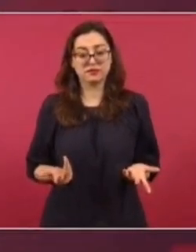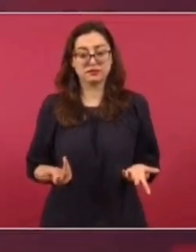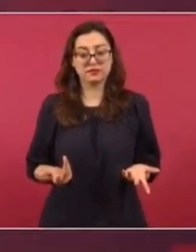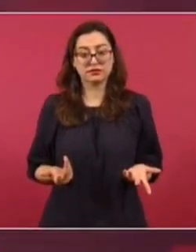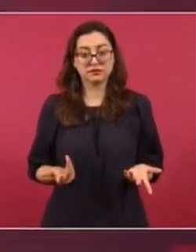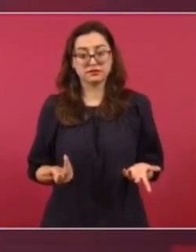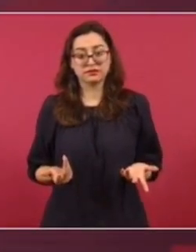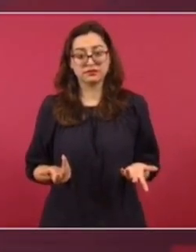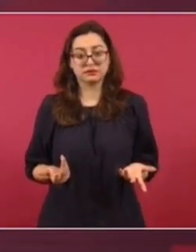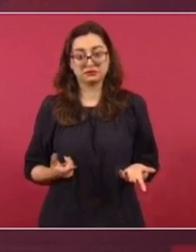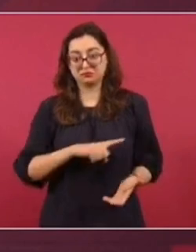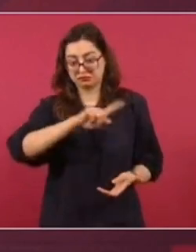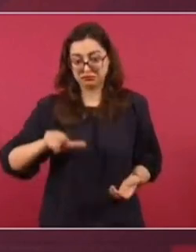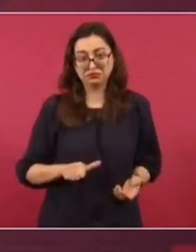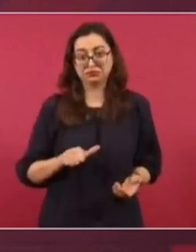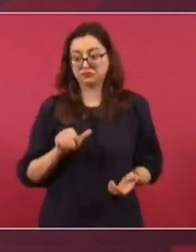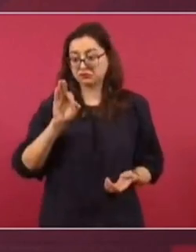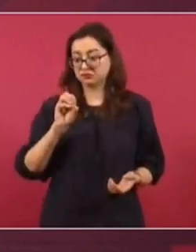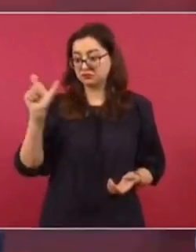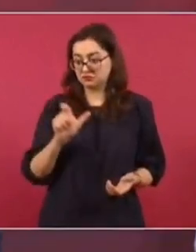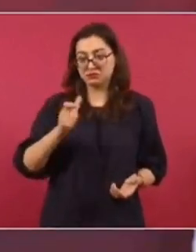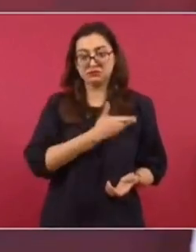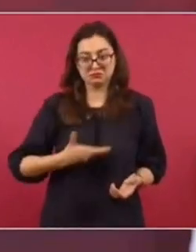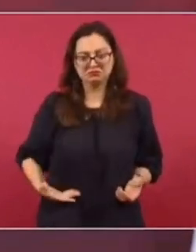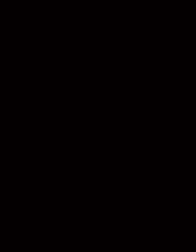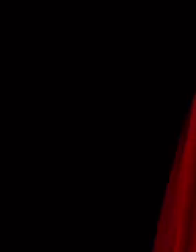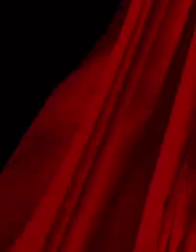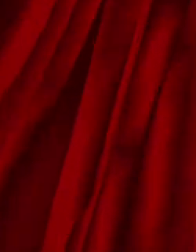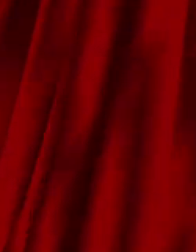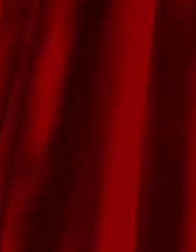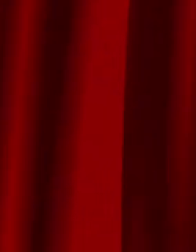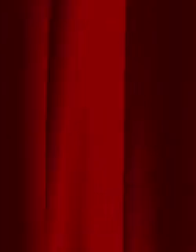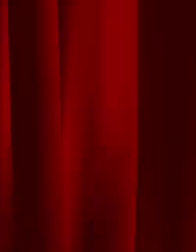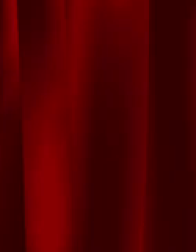Lo confesó, hasta el mismo Vicente Fox.